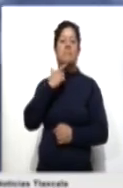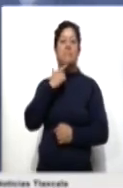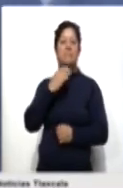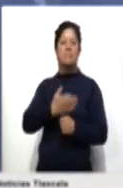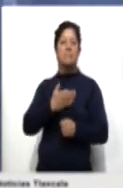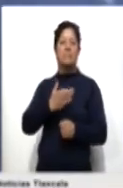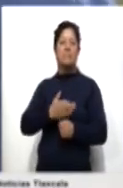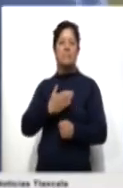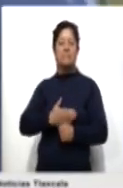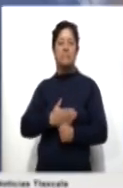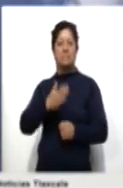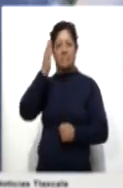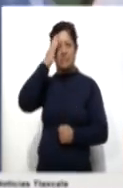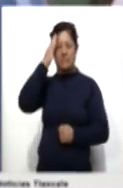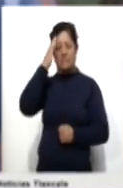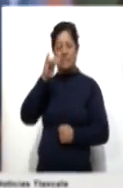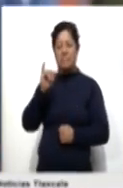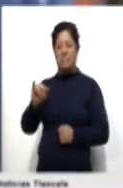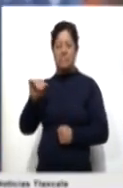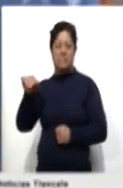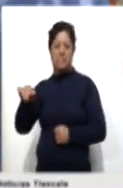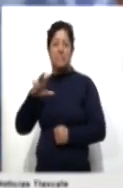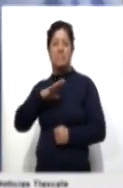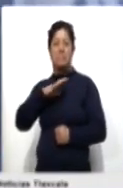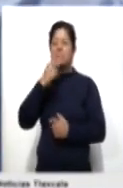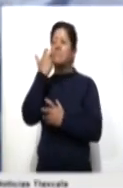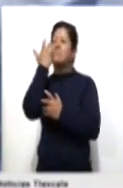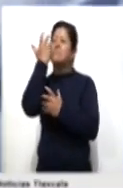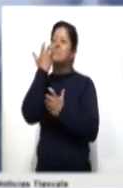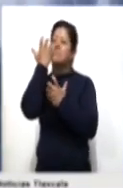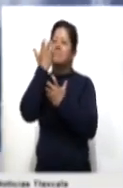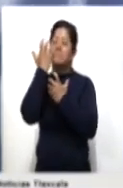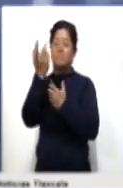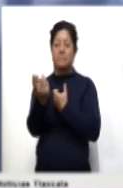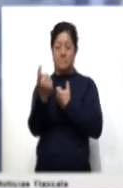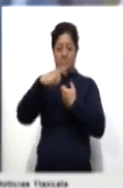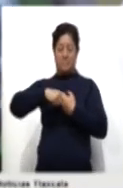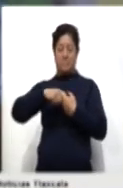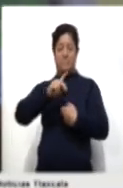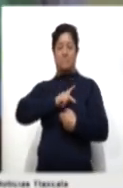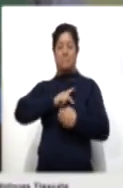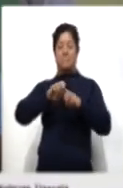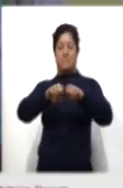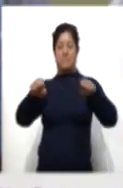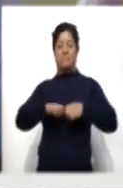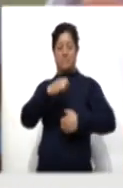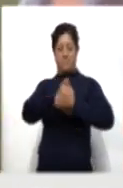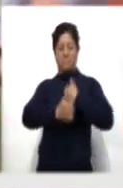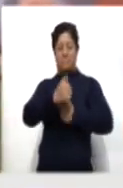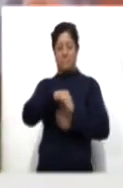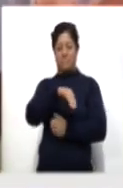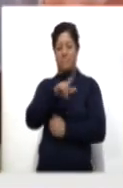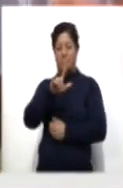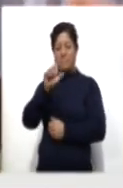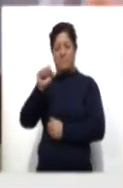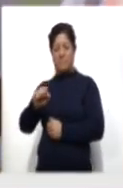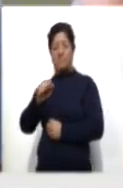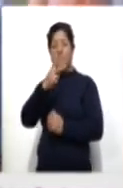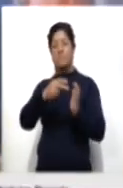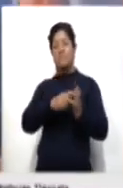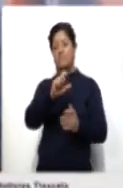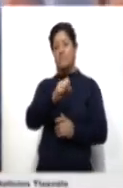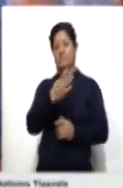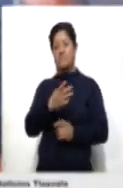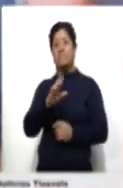propietario del Inter Miami, tiene el sueño de tenerlo en su equipo y compitiendo en la MLS en el 2023, cuando termine